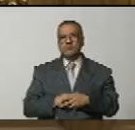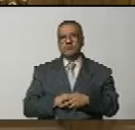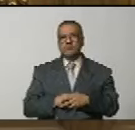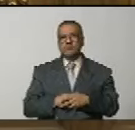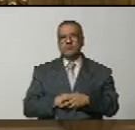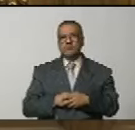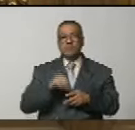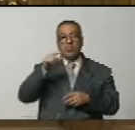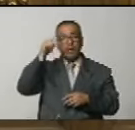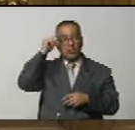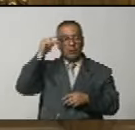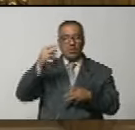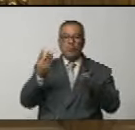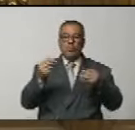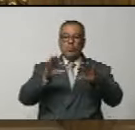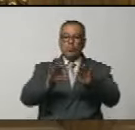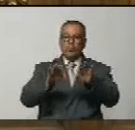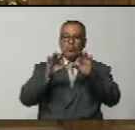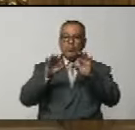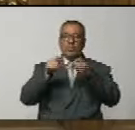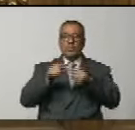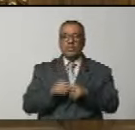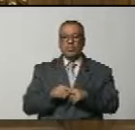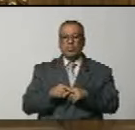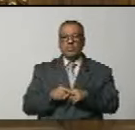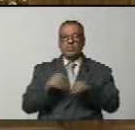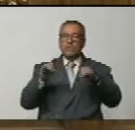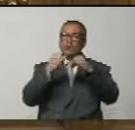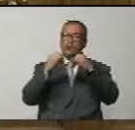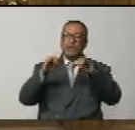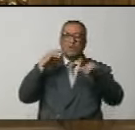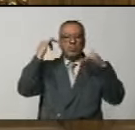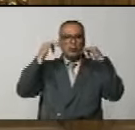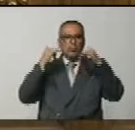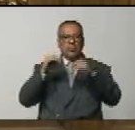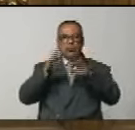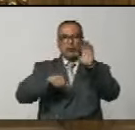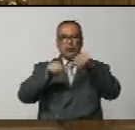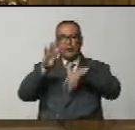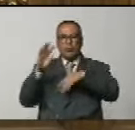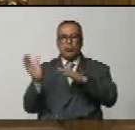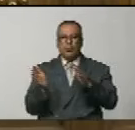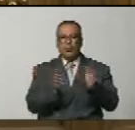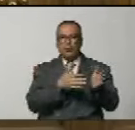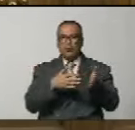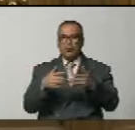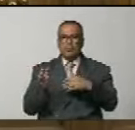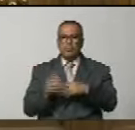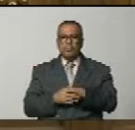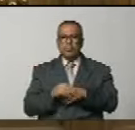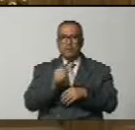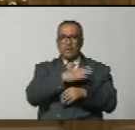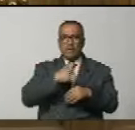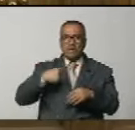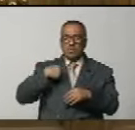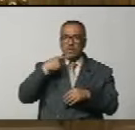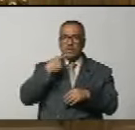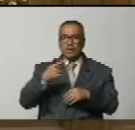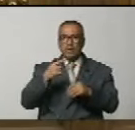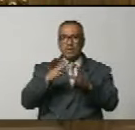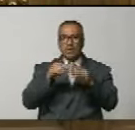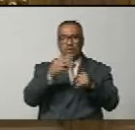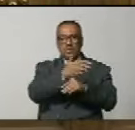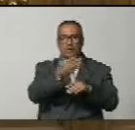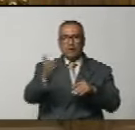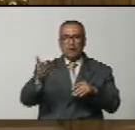Este día tan especial en que celebramos la fiesta del 19 de marzo, quiero dirigirme a todos